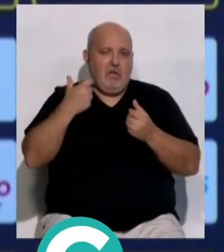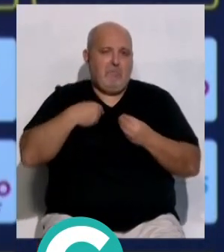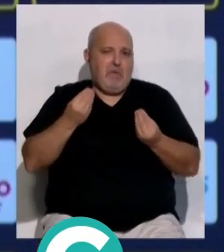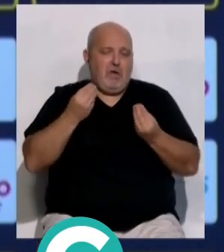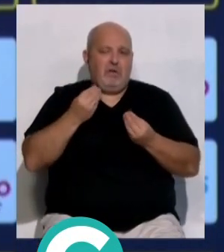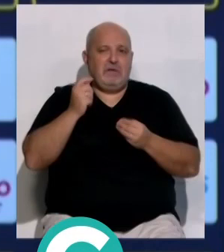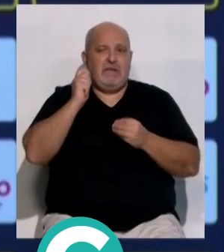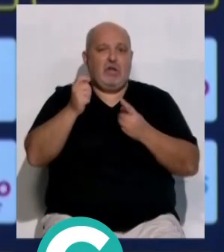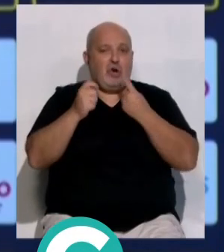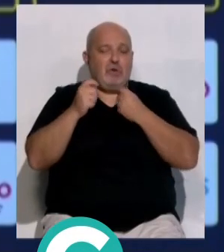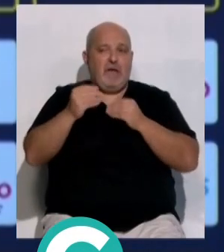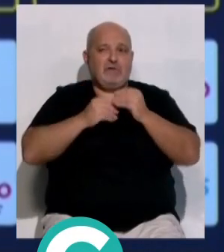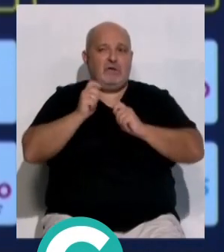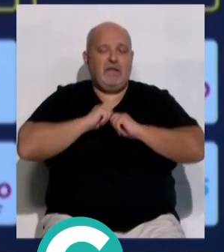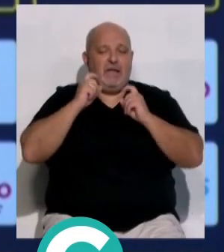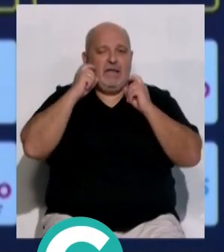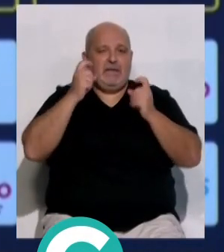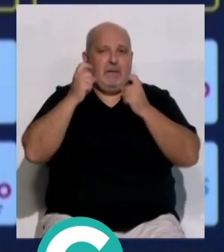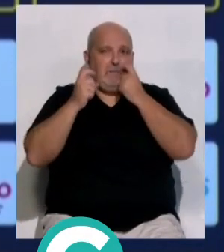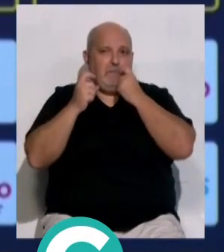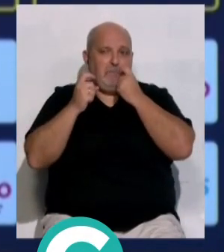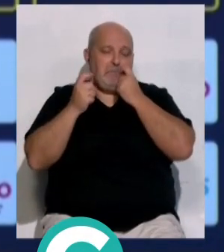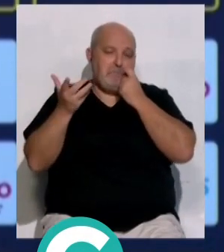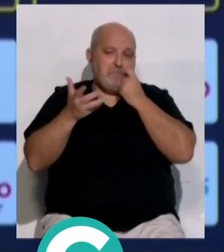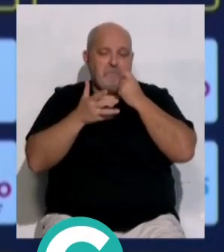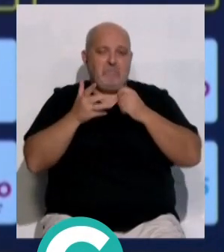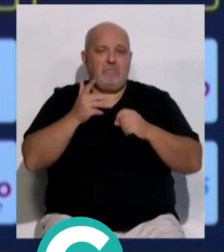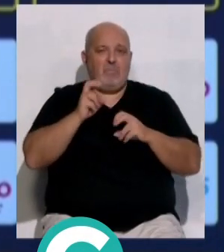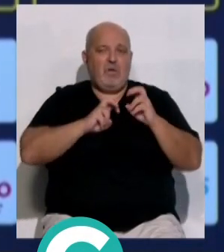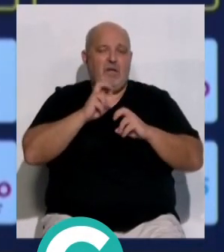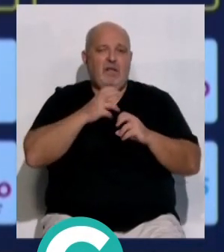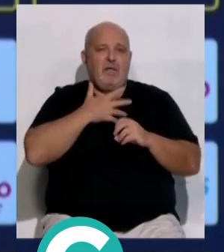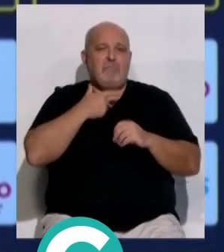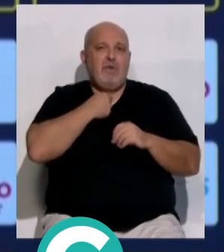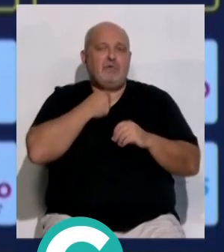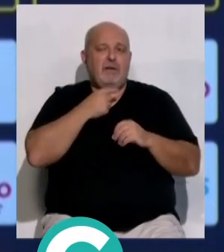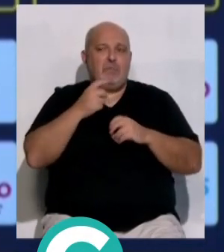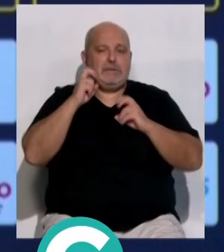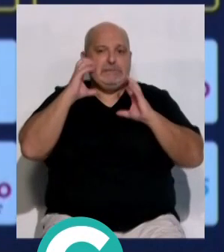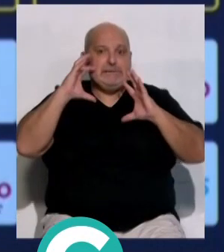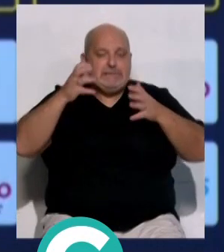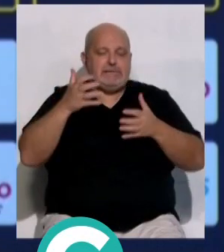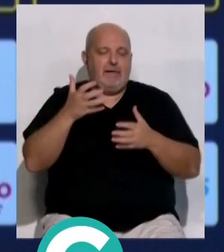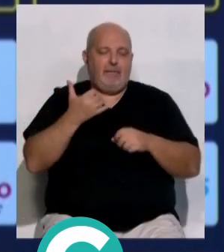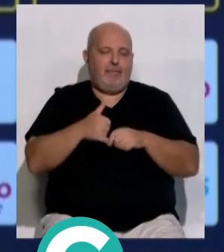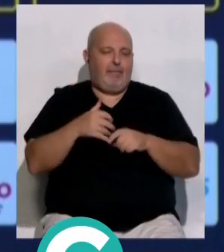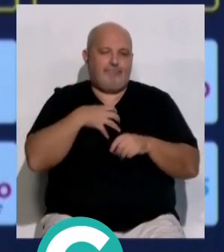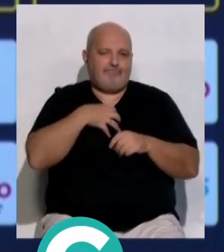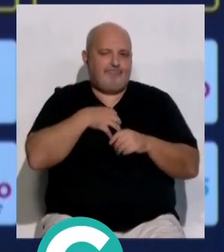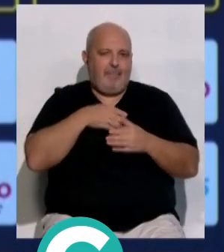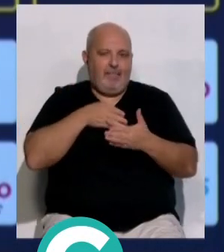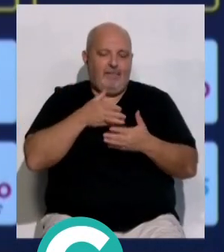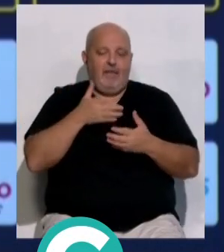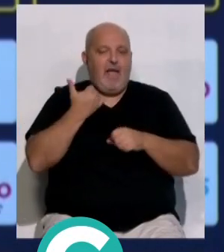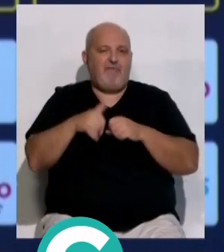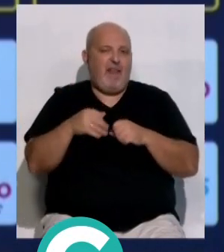con la tarjeta roja de ellos hemos intentado el toque de corneta que me gusta decir a mí para ir a por ellos y no hemos sido capaces bueno